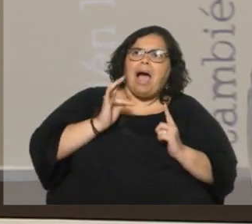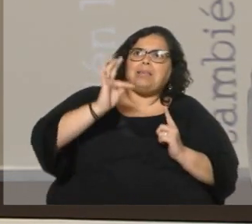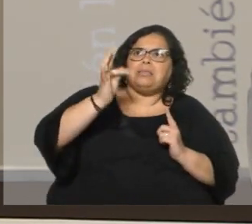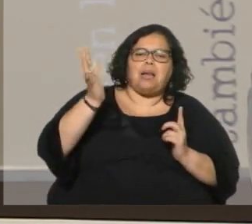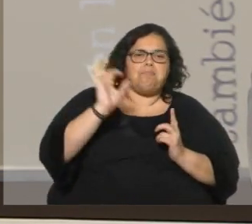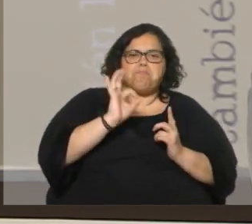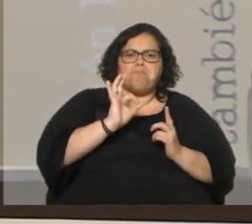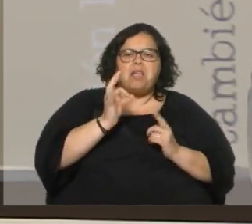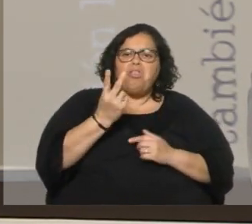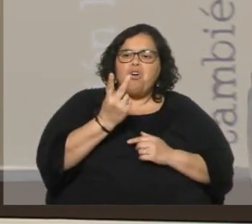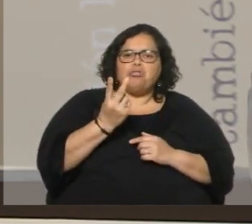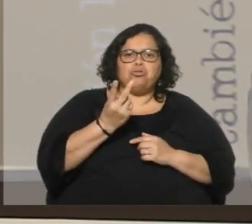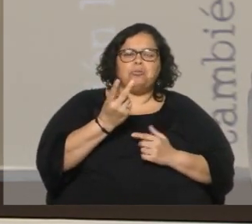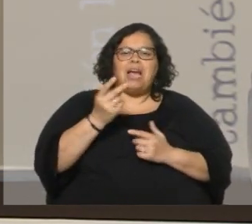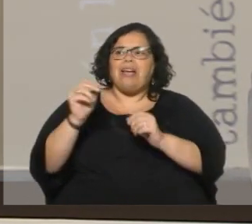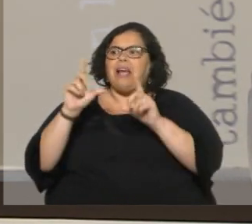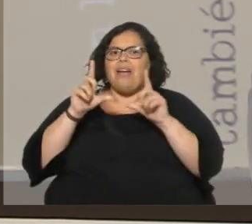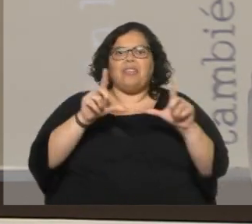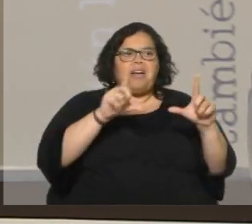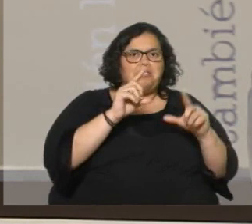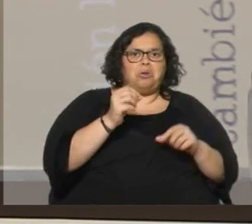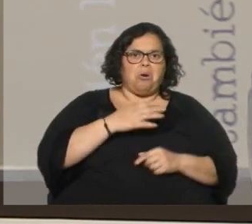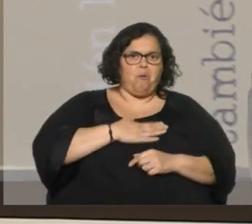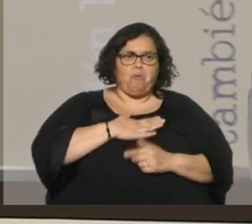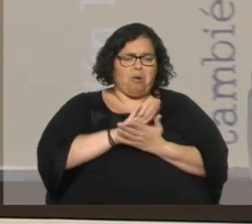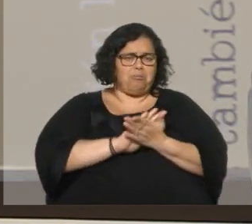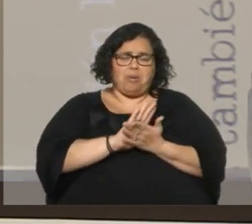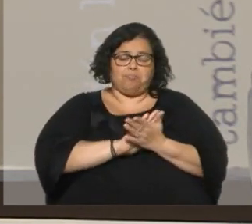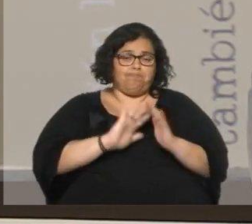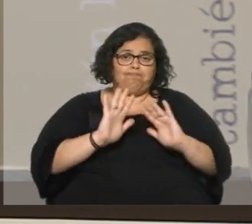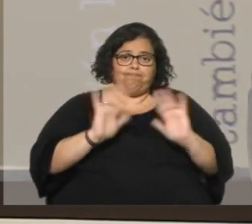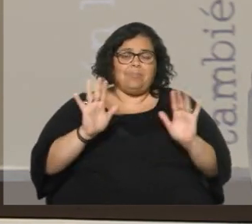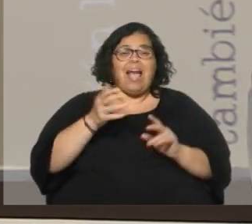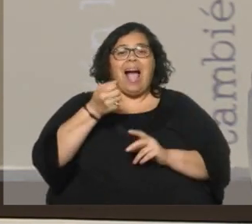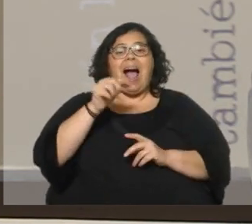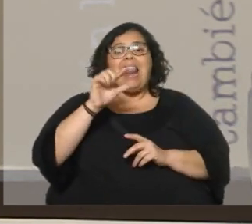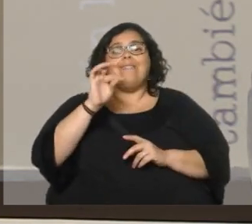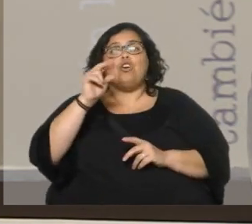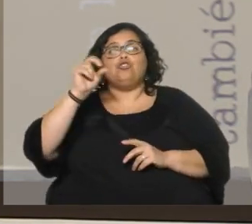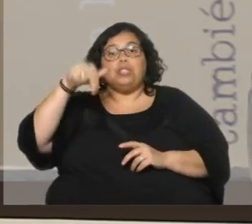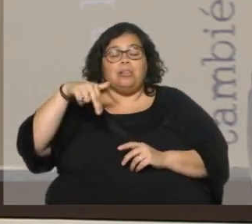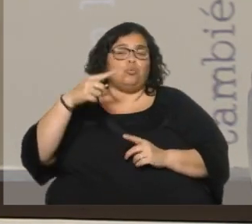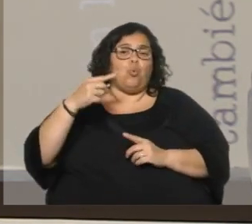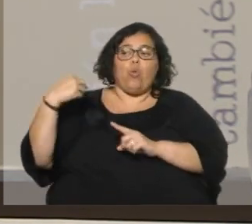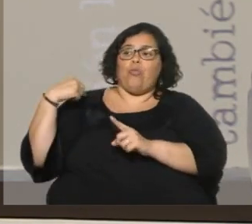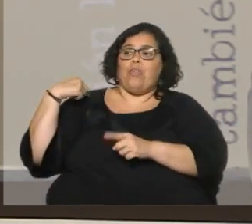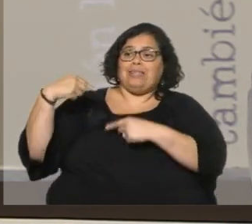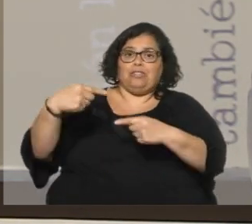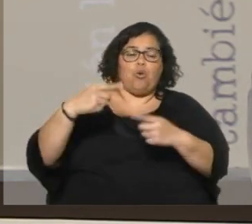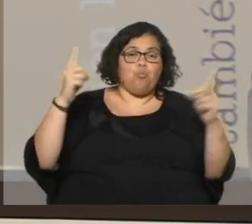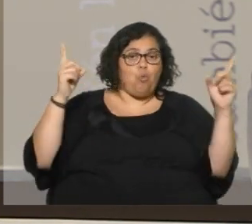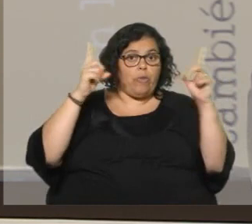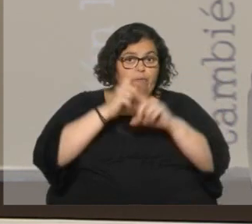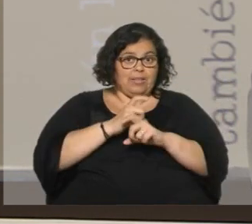situación de dos candidatos que no conforman a nadie o a poca gente. Alfonsín encabezó una transición dificilísima. Luego del